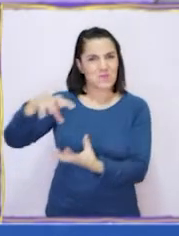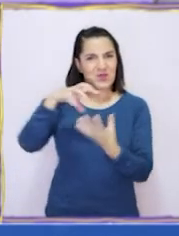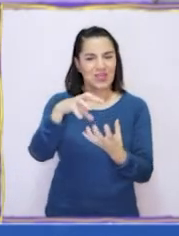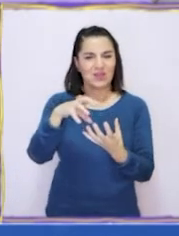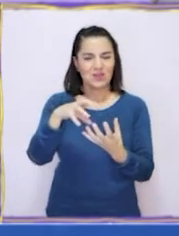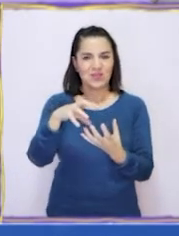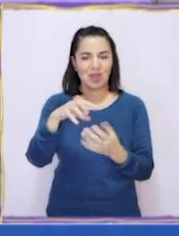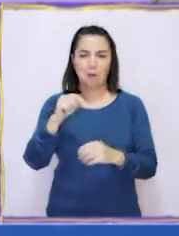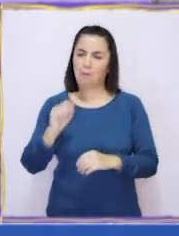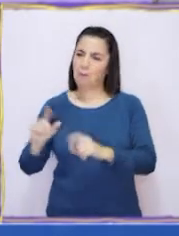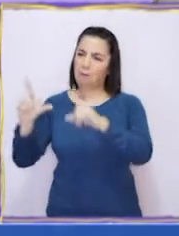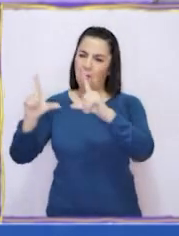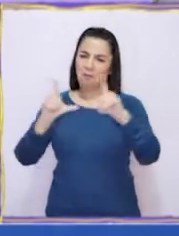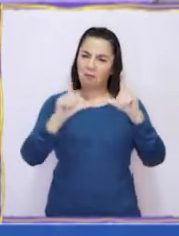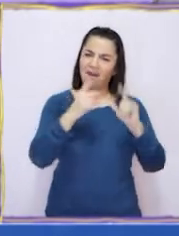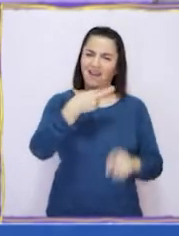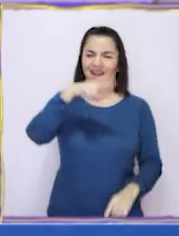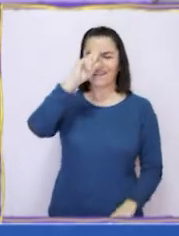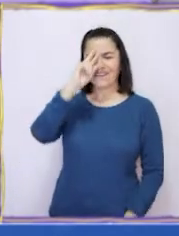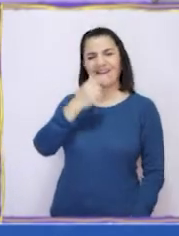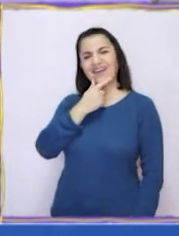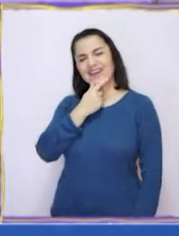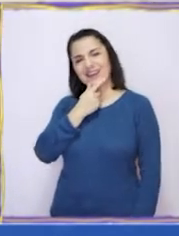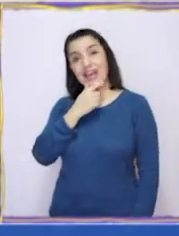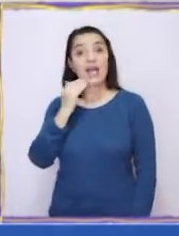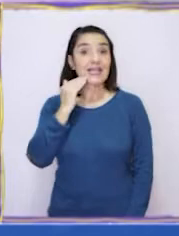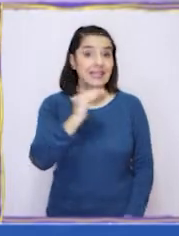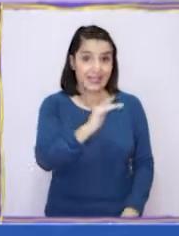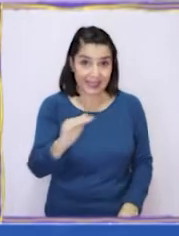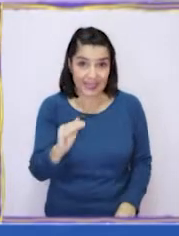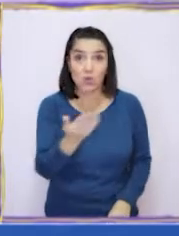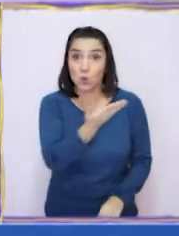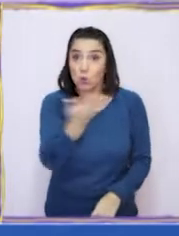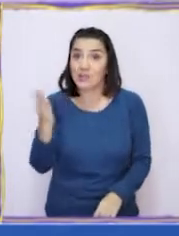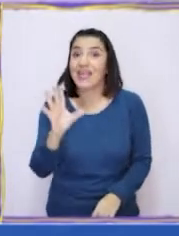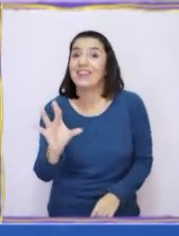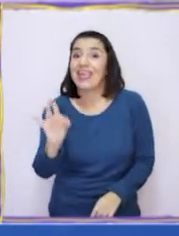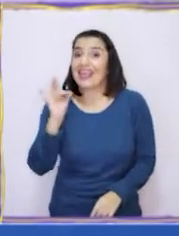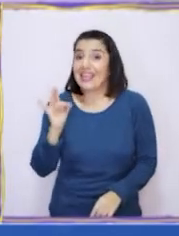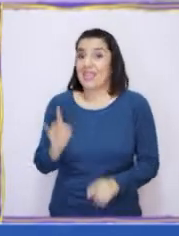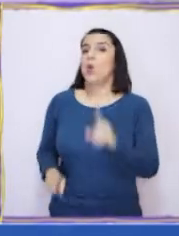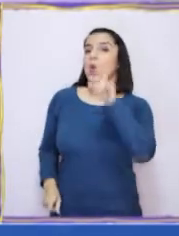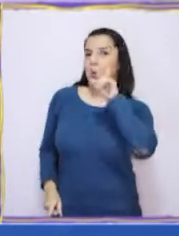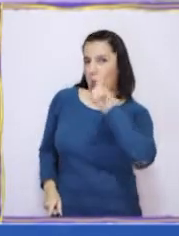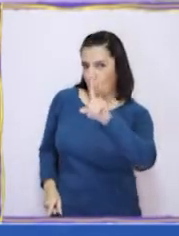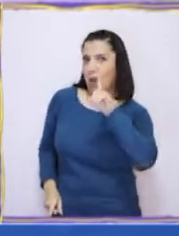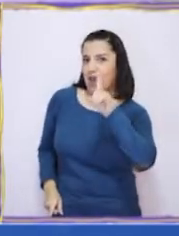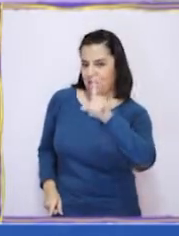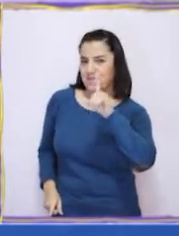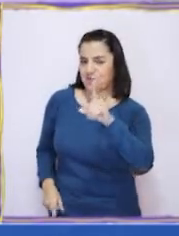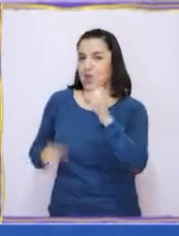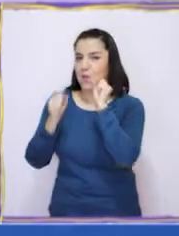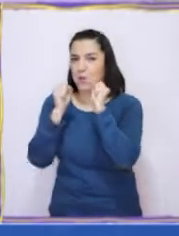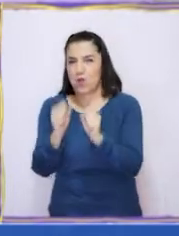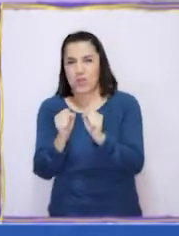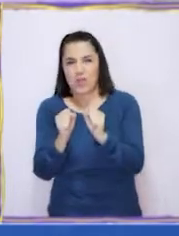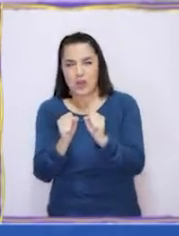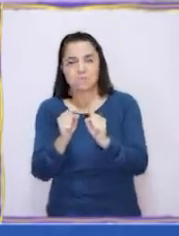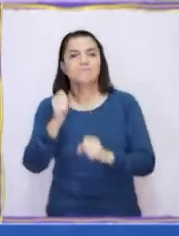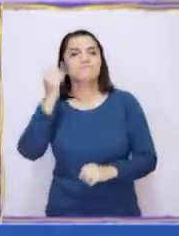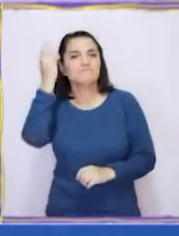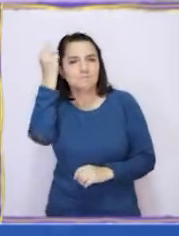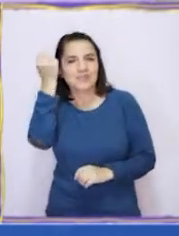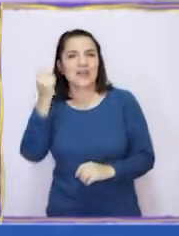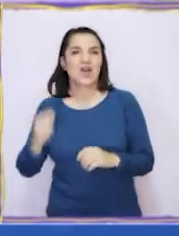pelota! ¡Qué imágenes más curiosas! Niños, tienen que elegir una de estas imágenes para poder